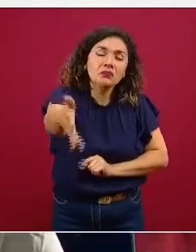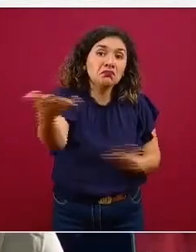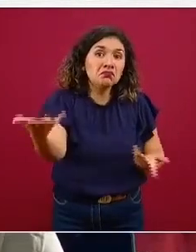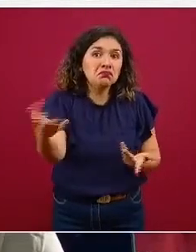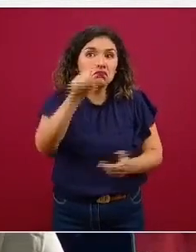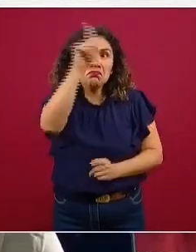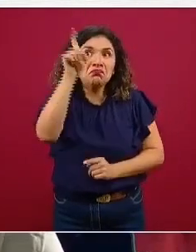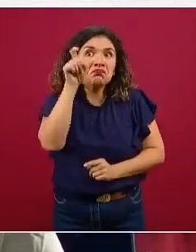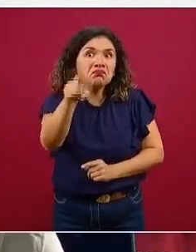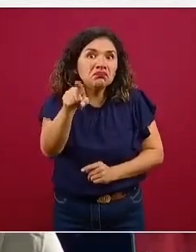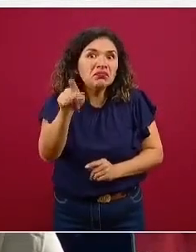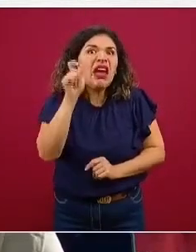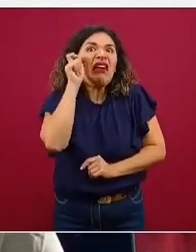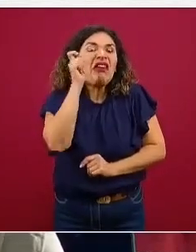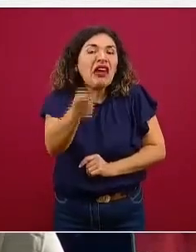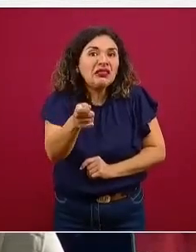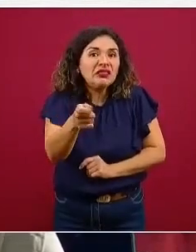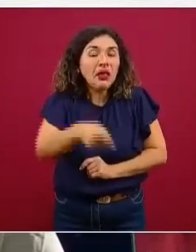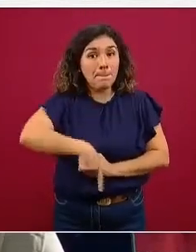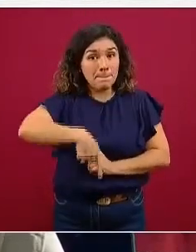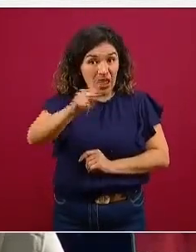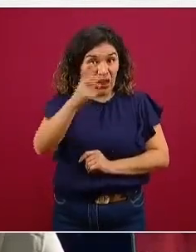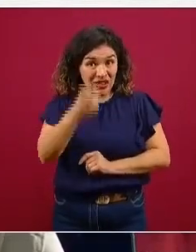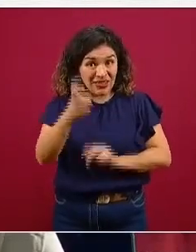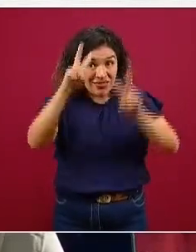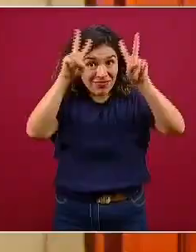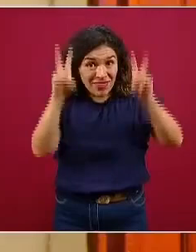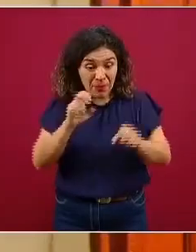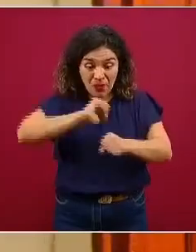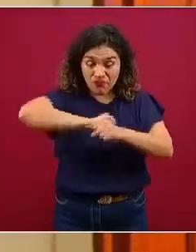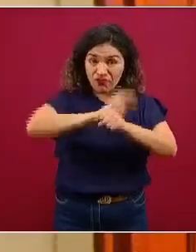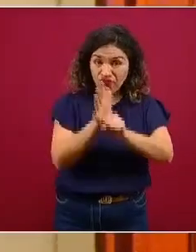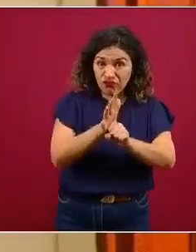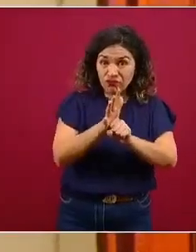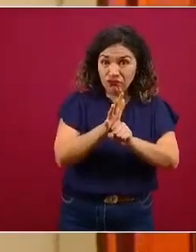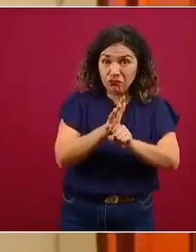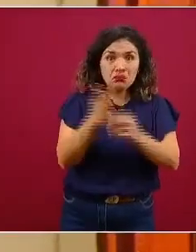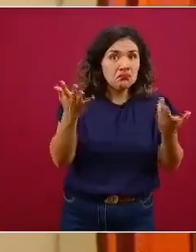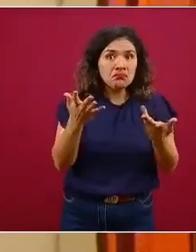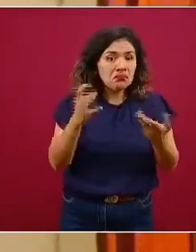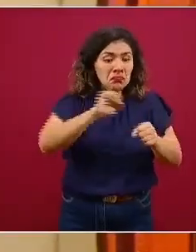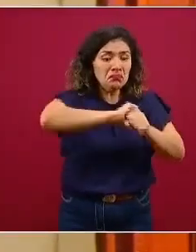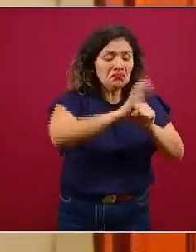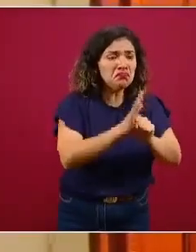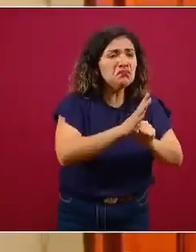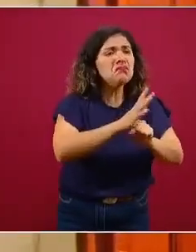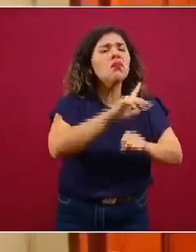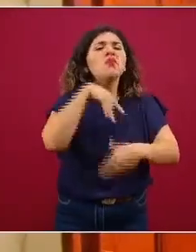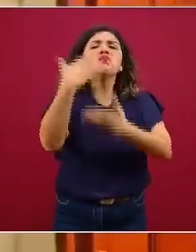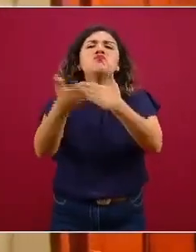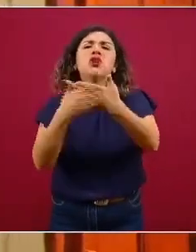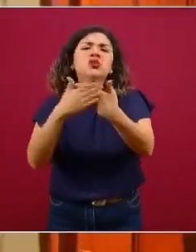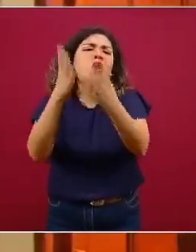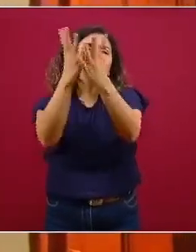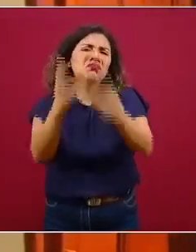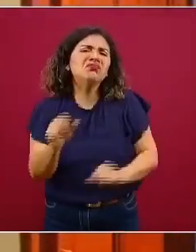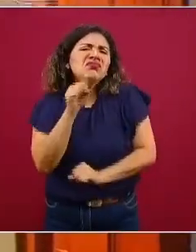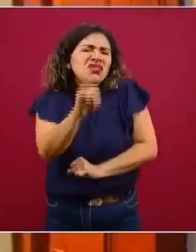sabemos, sin embargo, en el tema específico de la pandemia pasará. Ha habido, tenemos